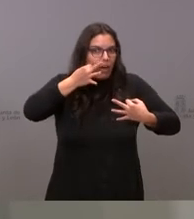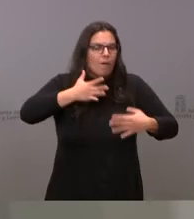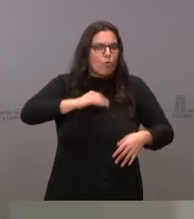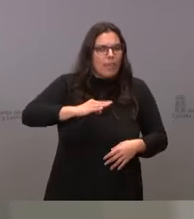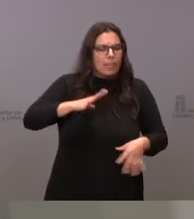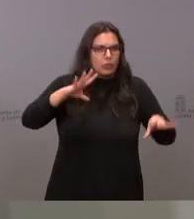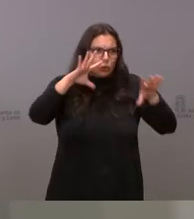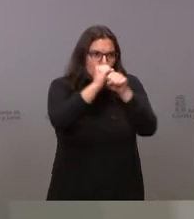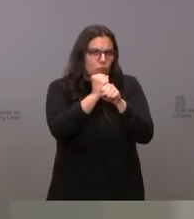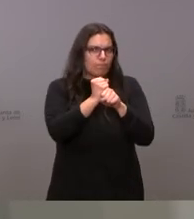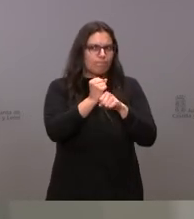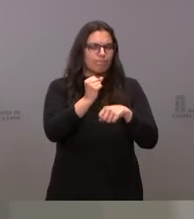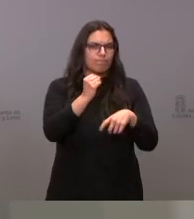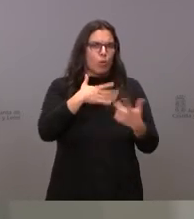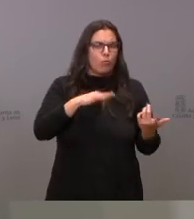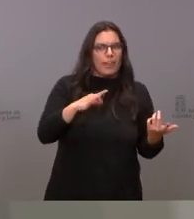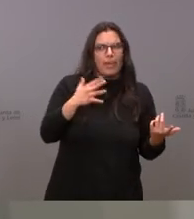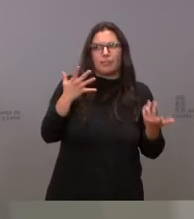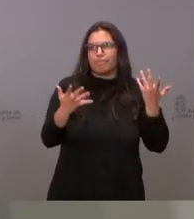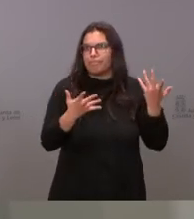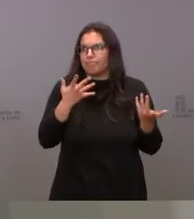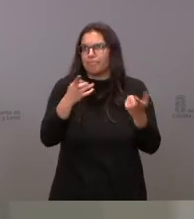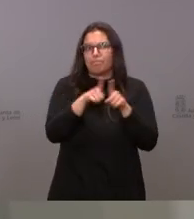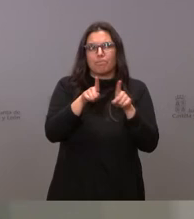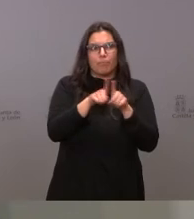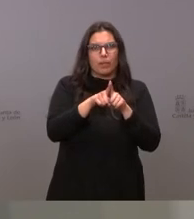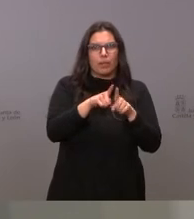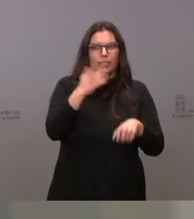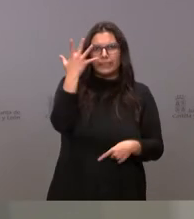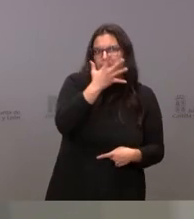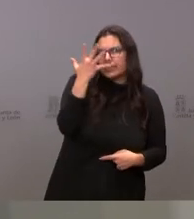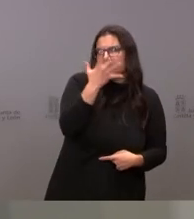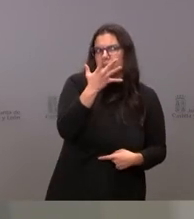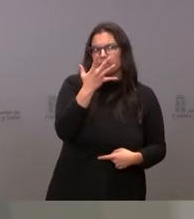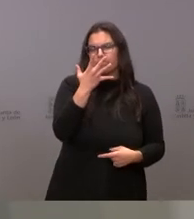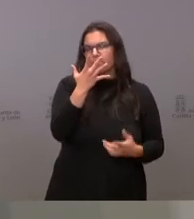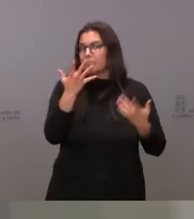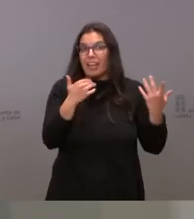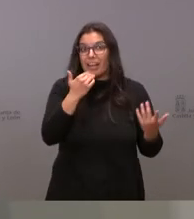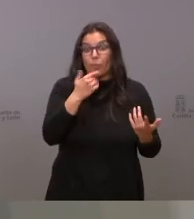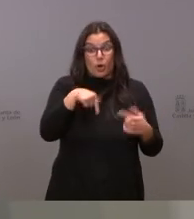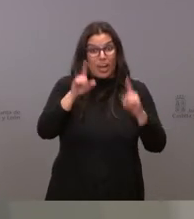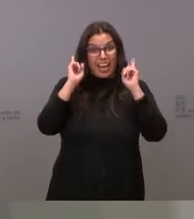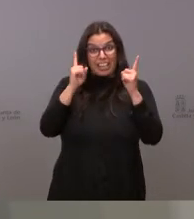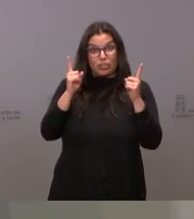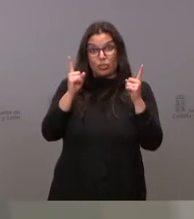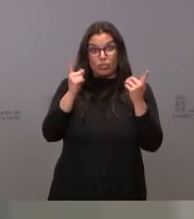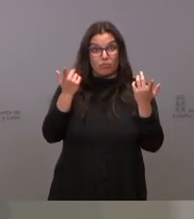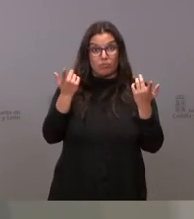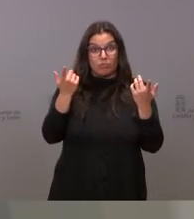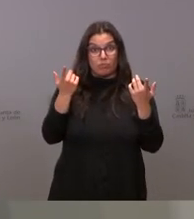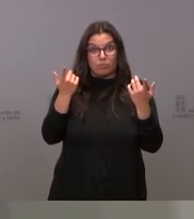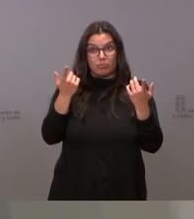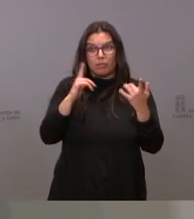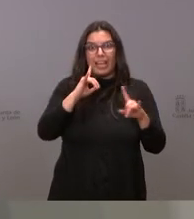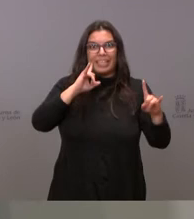estar aclarados o que pueden estar, por así decirlo, en lo oscuro o que no hayan quedado claros. Pero es que en este caso la secuencia de